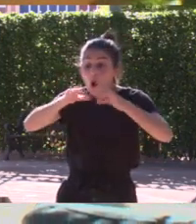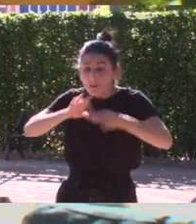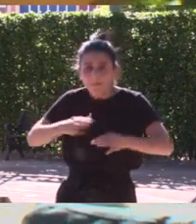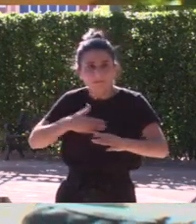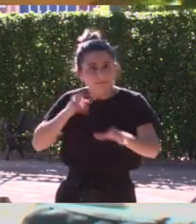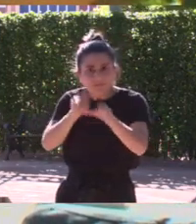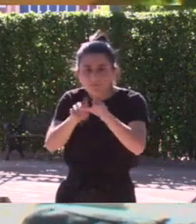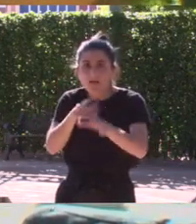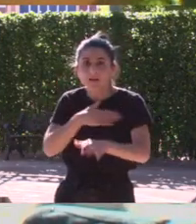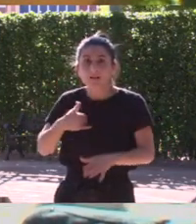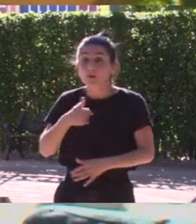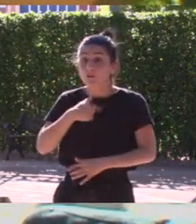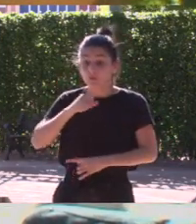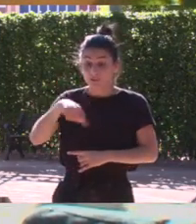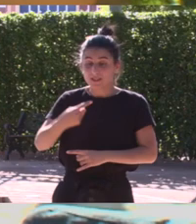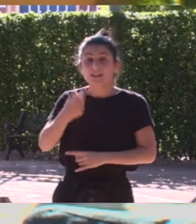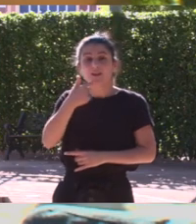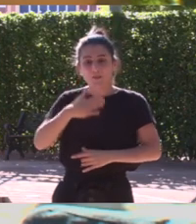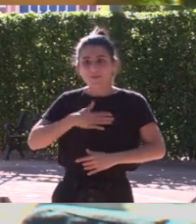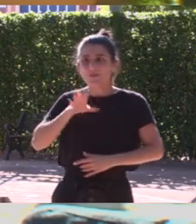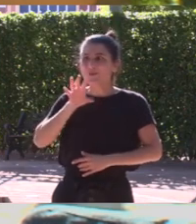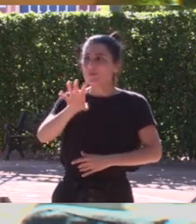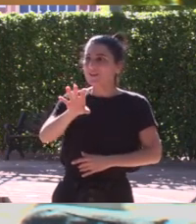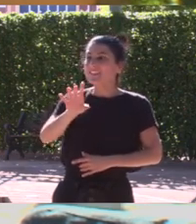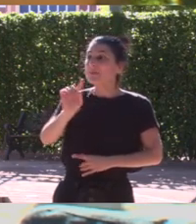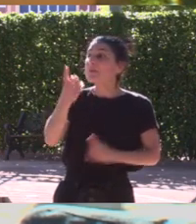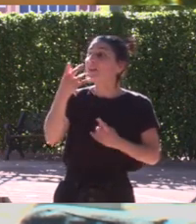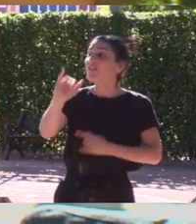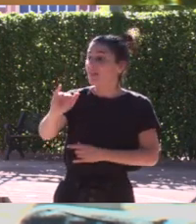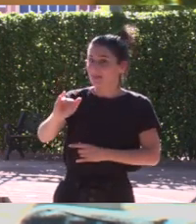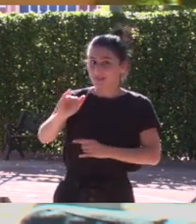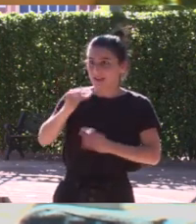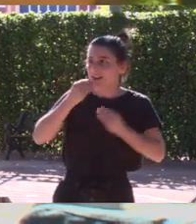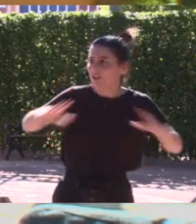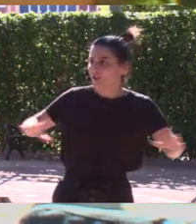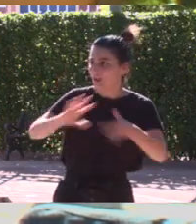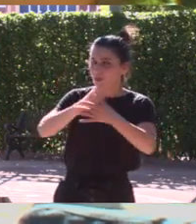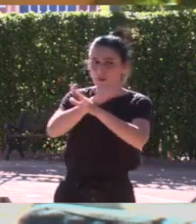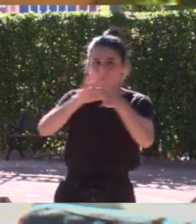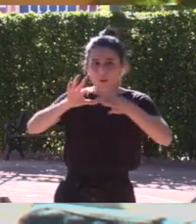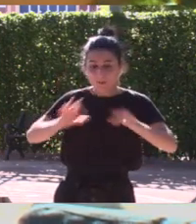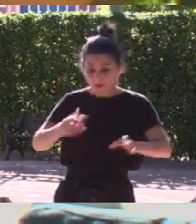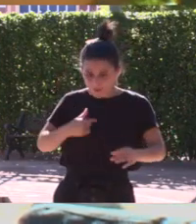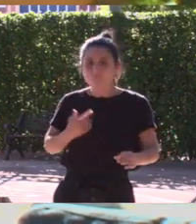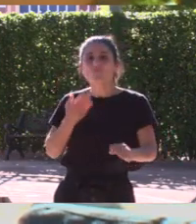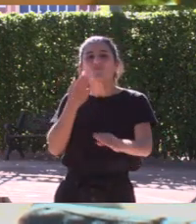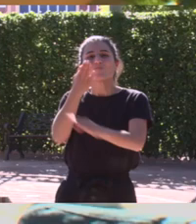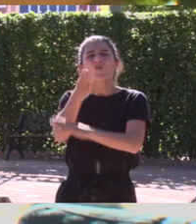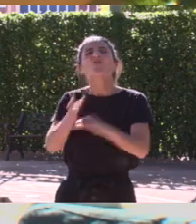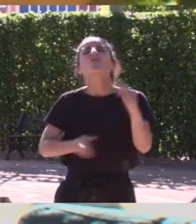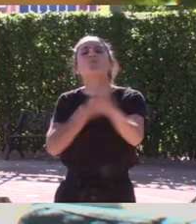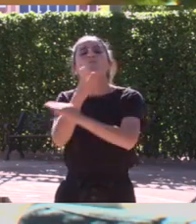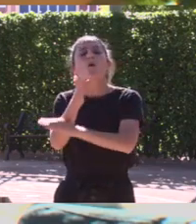Juegos Olímpicos los siguientes además eran en nuestro país por primera vez en la historia y llego a esos Juegos Olímpicos